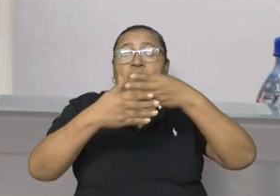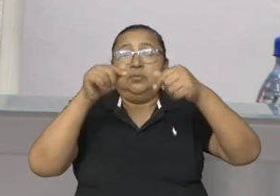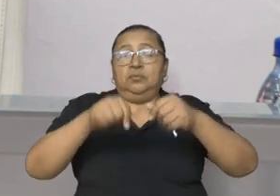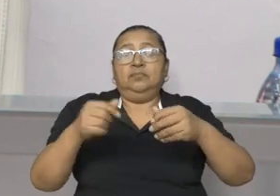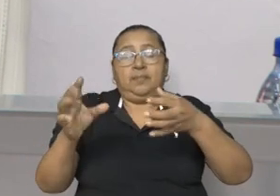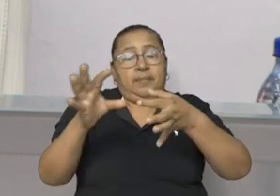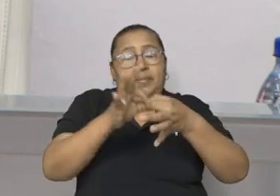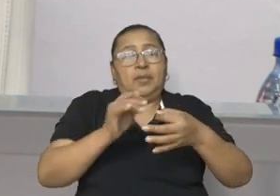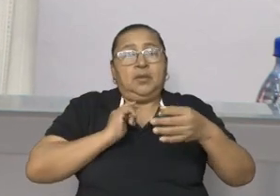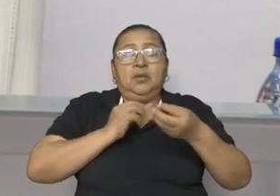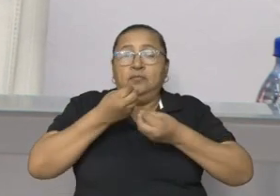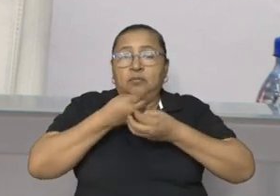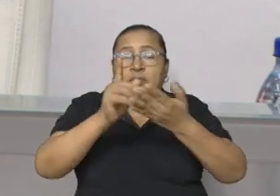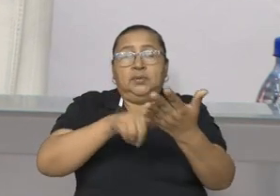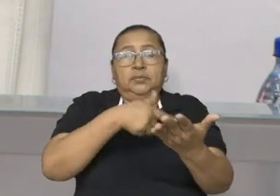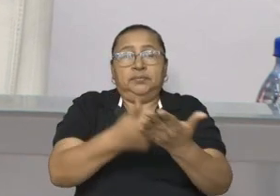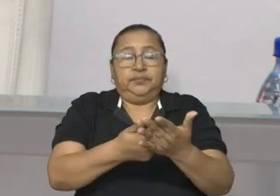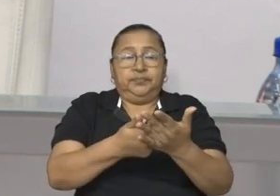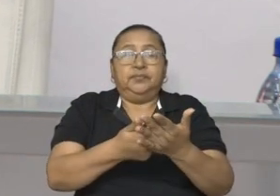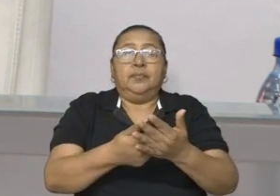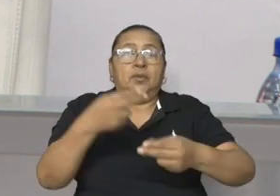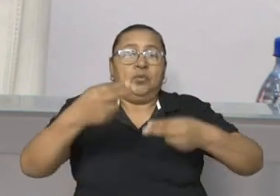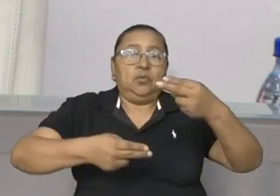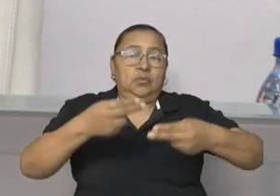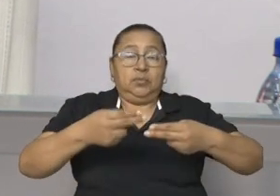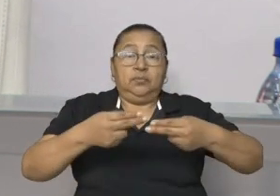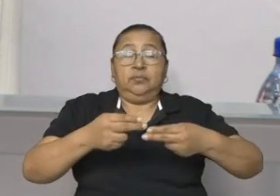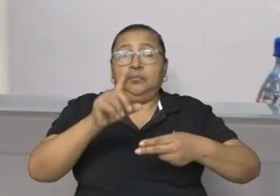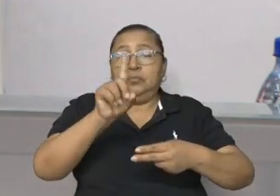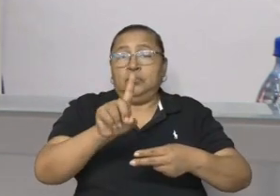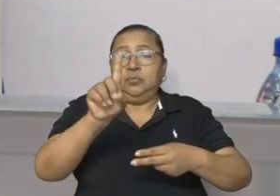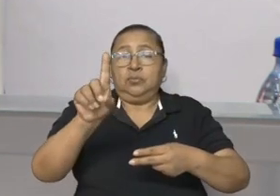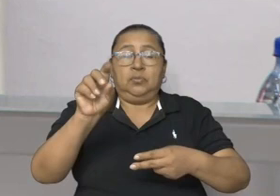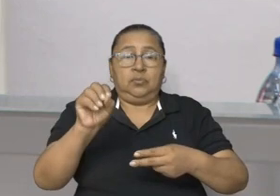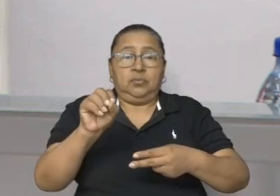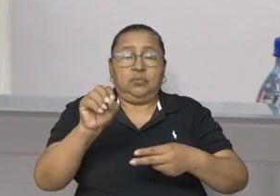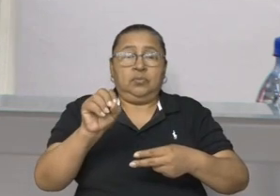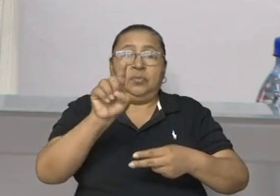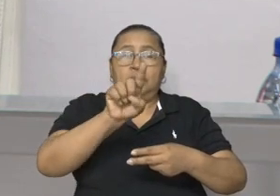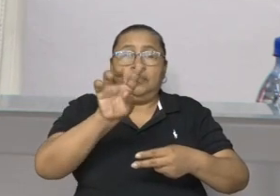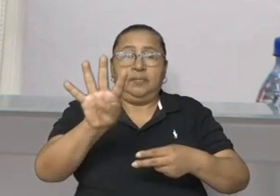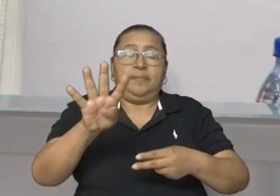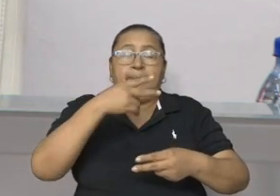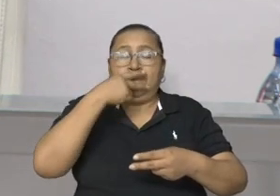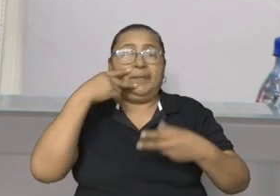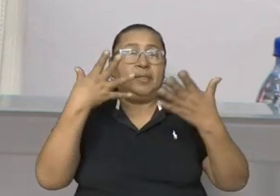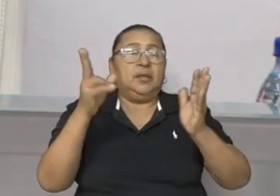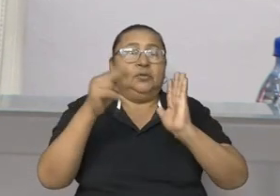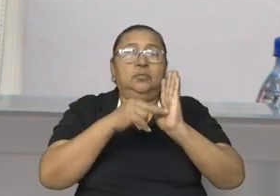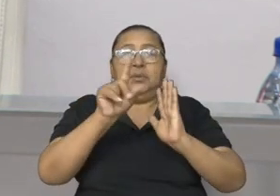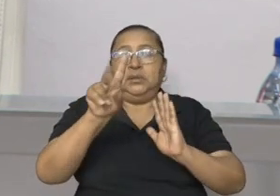asociadas, publicada en la Gaceta Diario Oficial número 110, del 14 de junio del